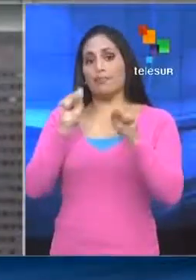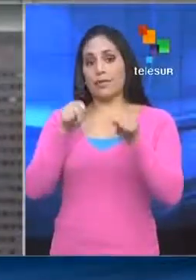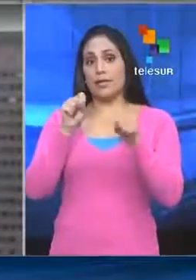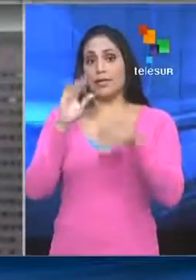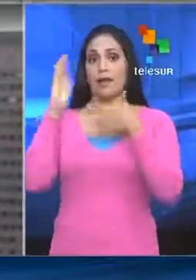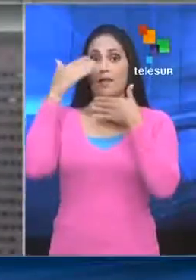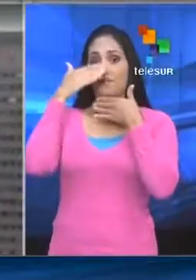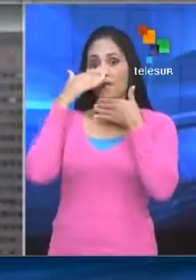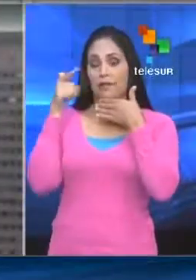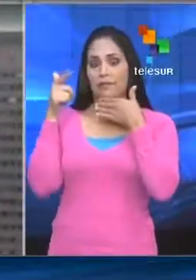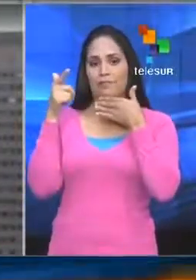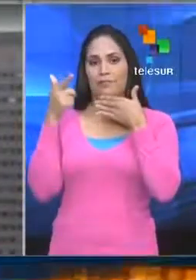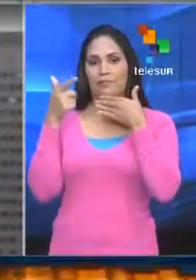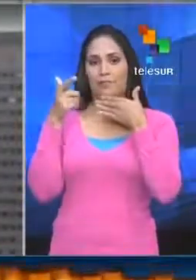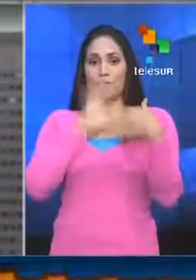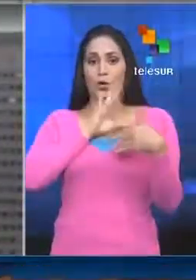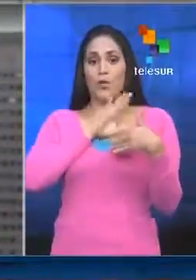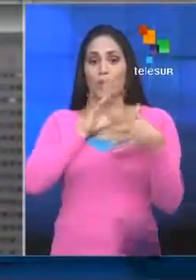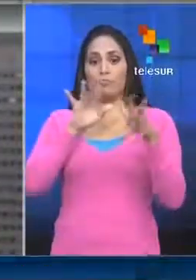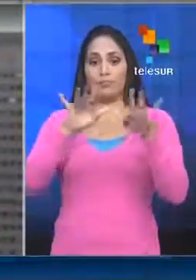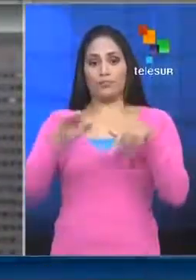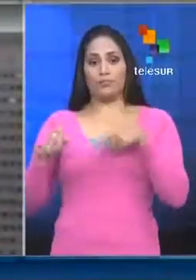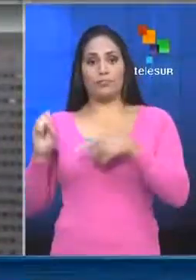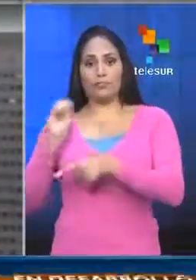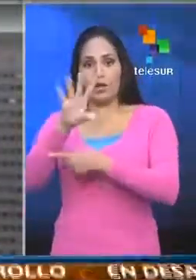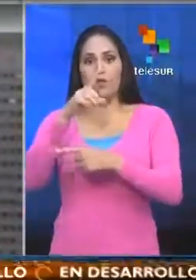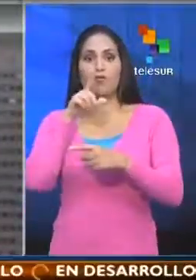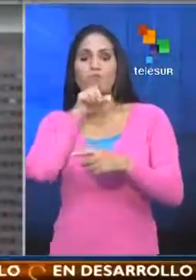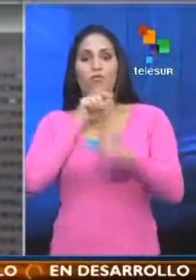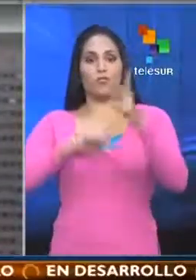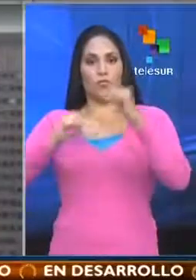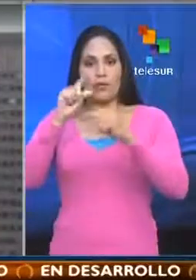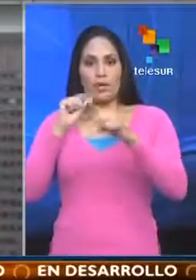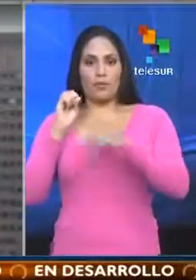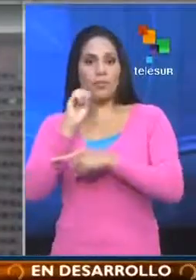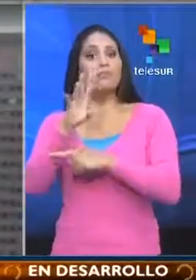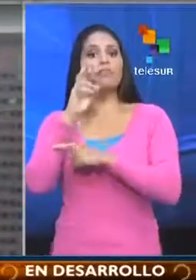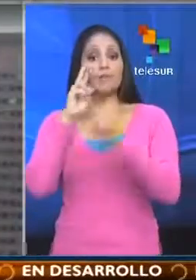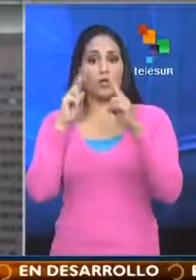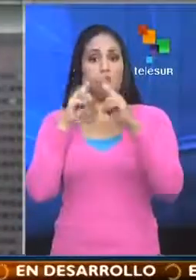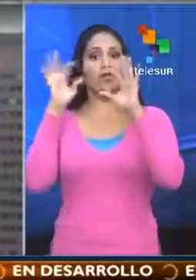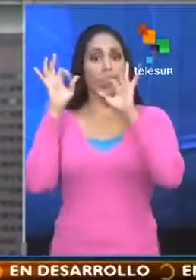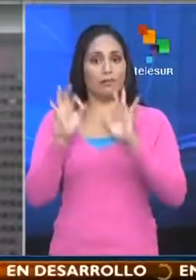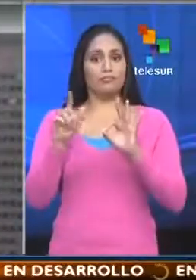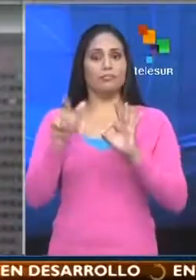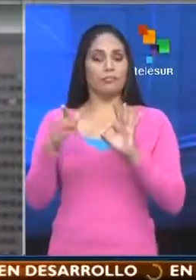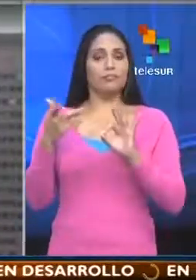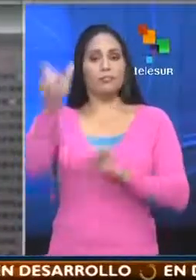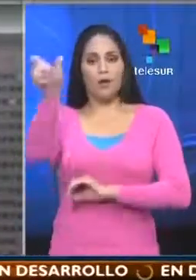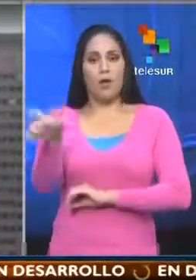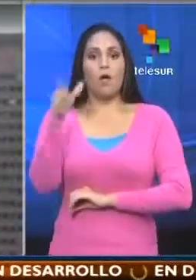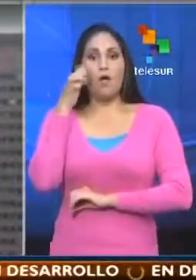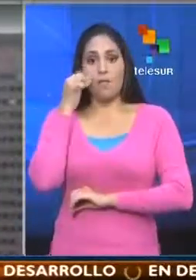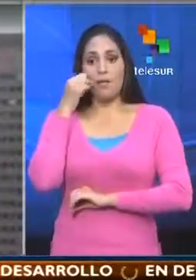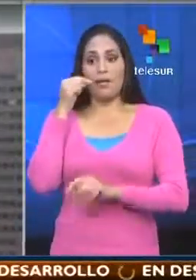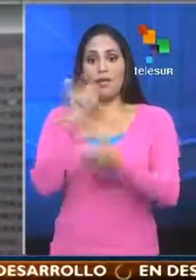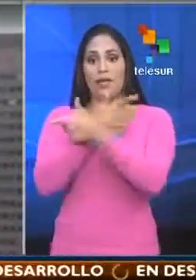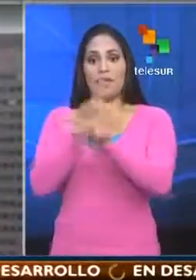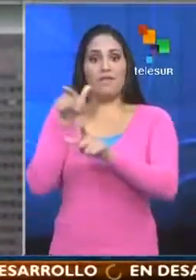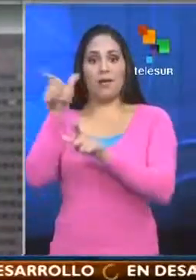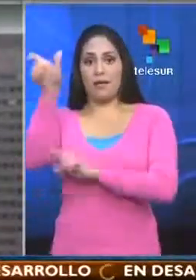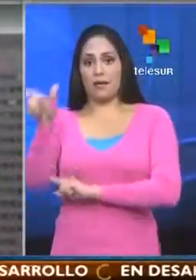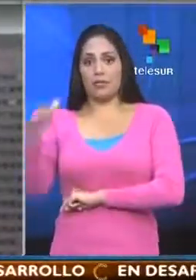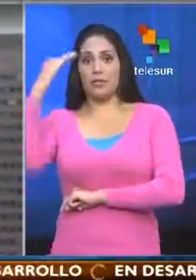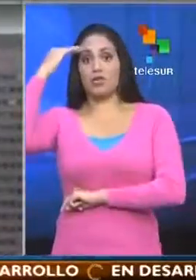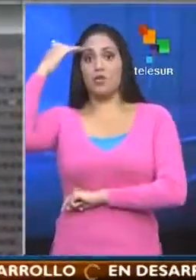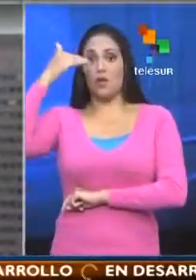confirmado la FARC EPA a través de su cuenta en Twitter en un escueto comunicado da a conocer precisamente la liberación de